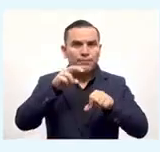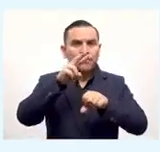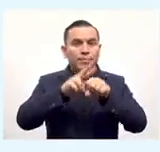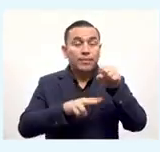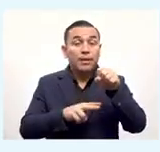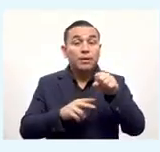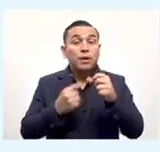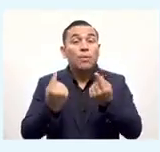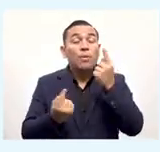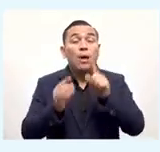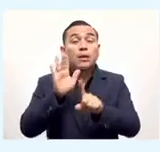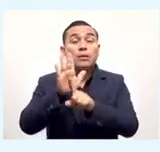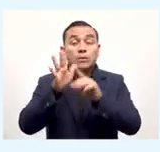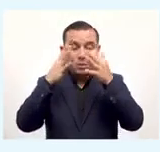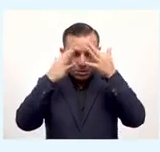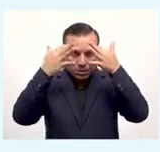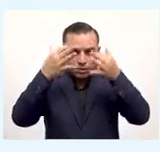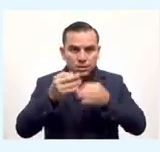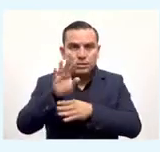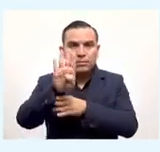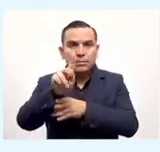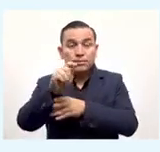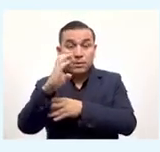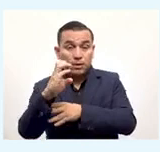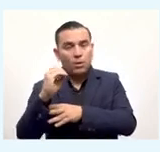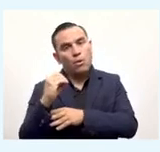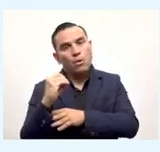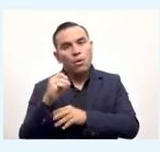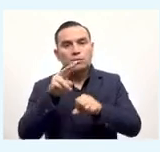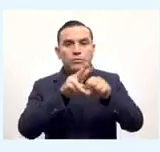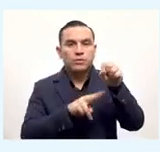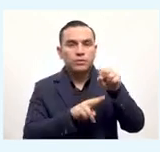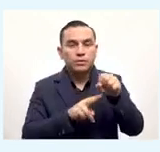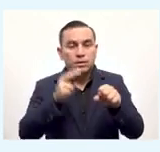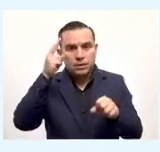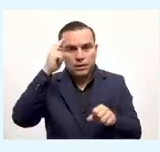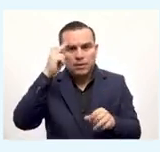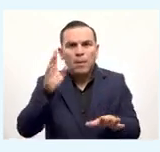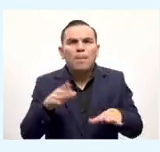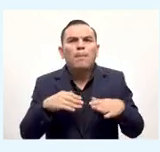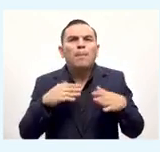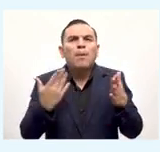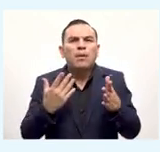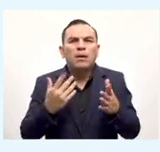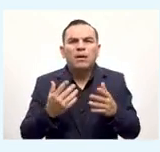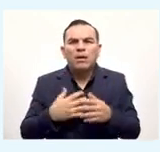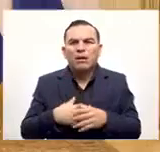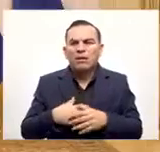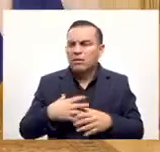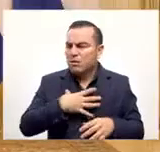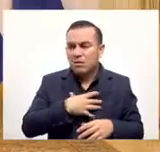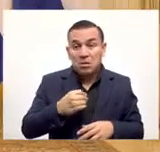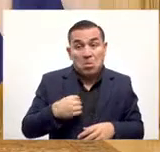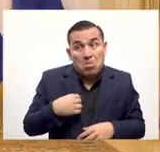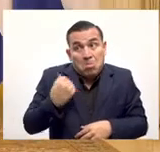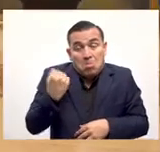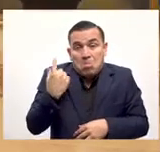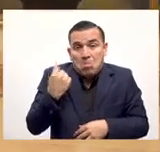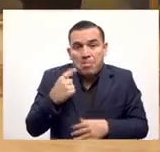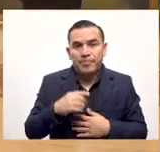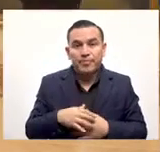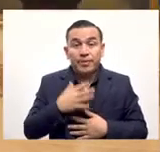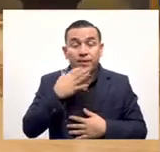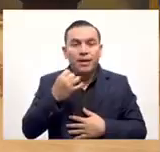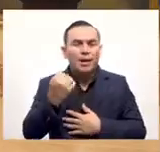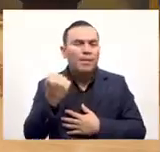en dólares que pedían por el producto o servicio entonces ¿por qué alguien estaría en contra de eso? no entiendo bien esto es